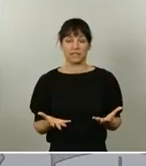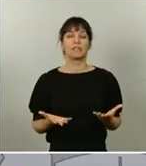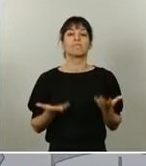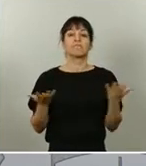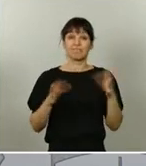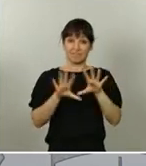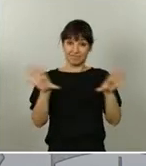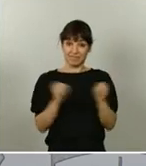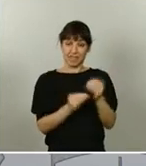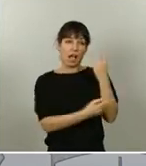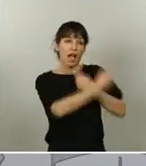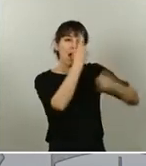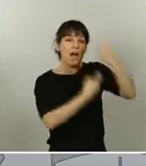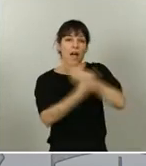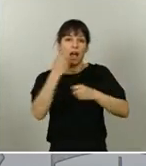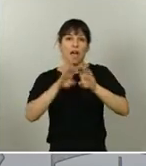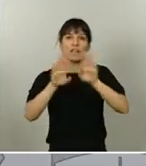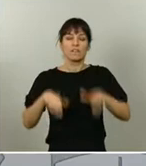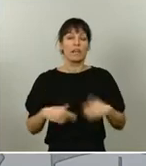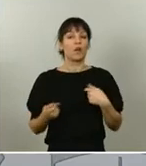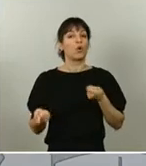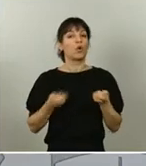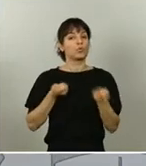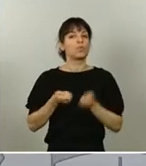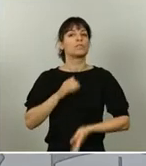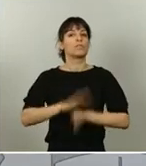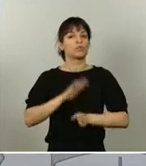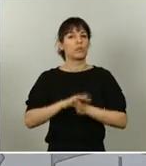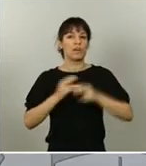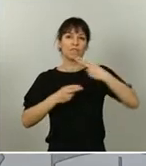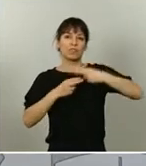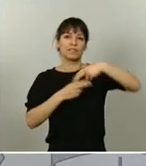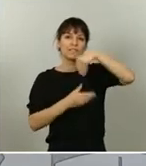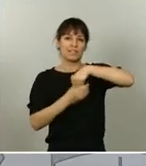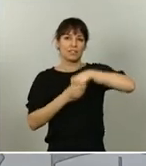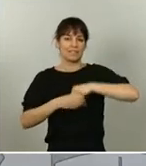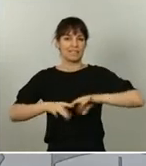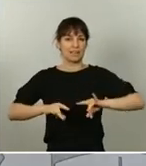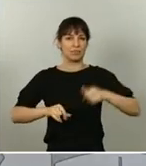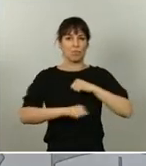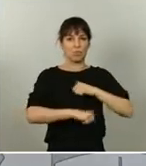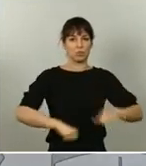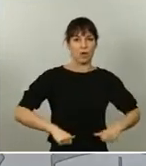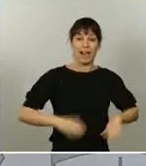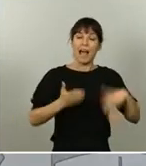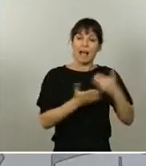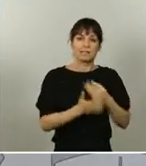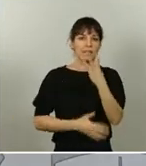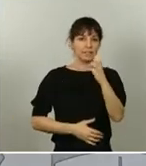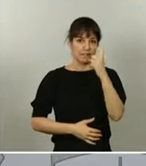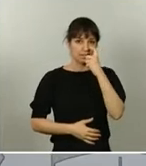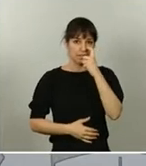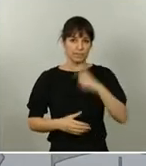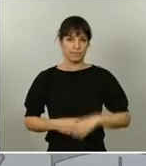consultas se mantienen los controles en las fronteras interiores terrestres con Portugal hasta el 30 de junio, tal